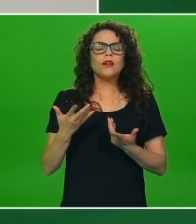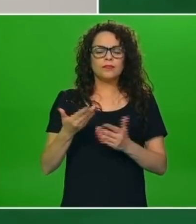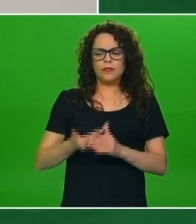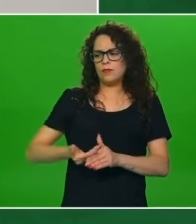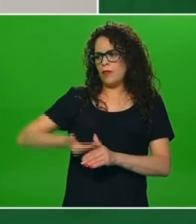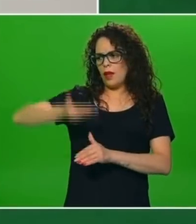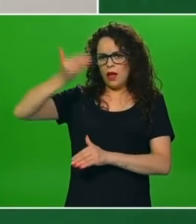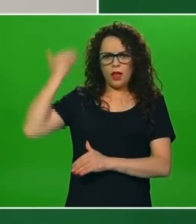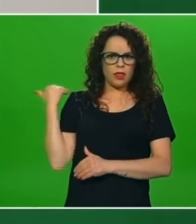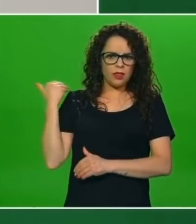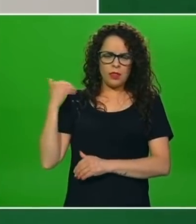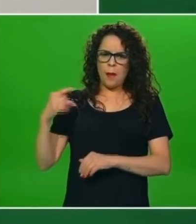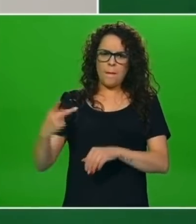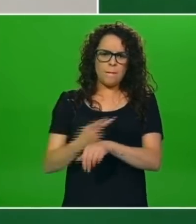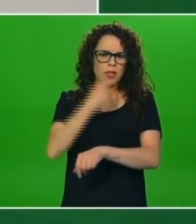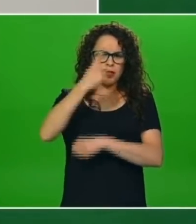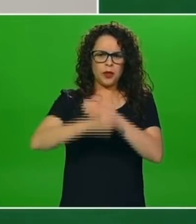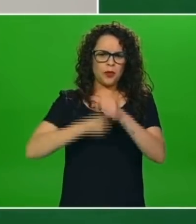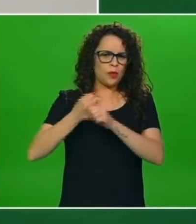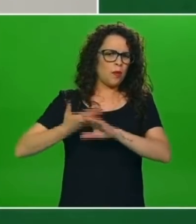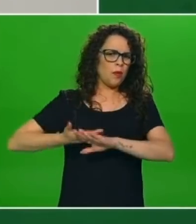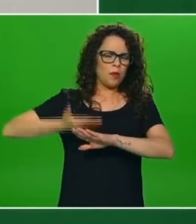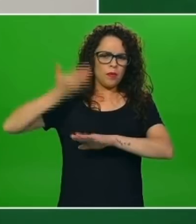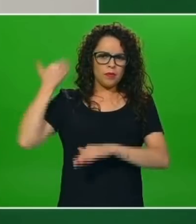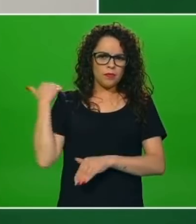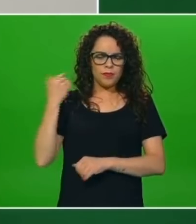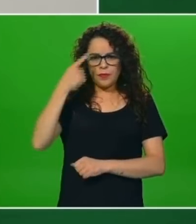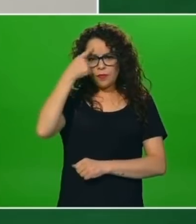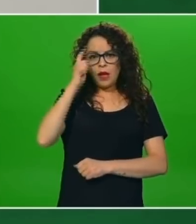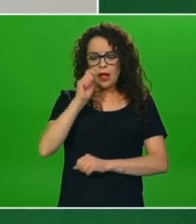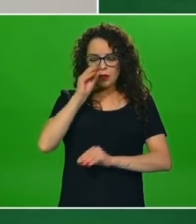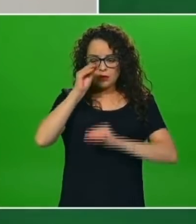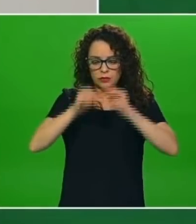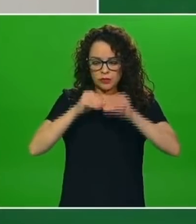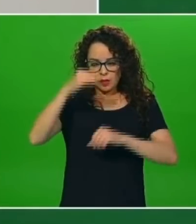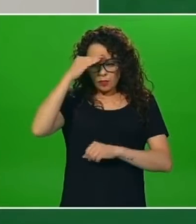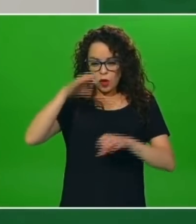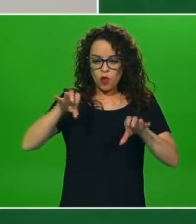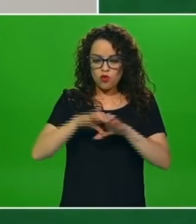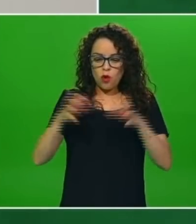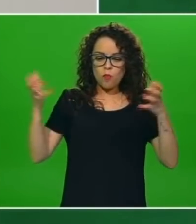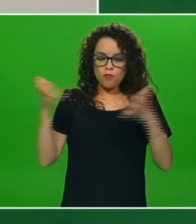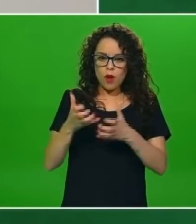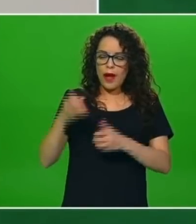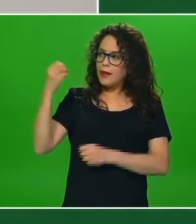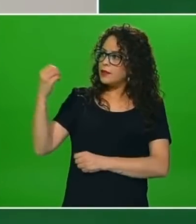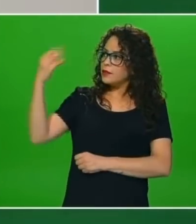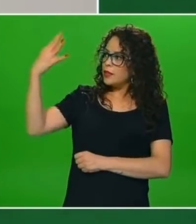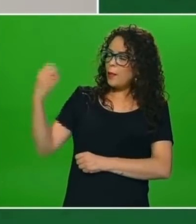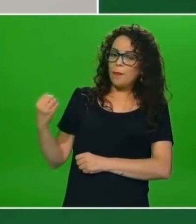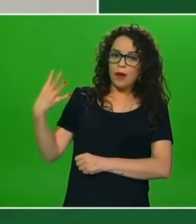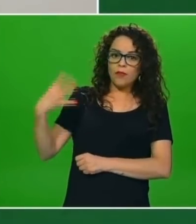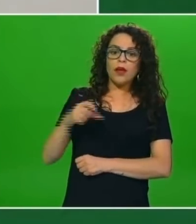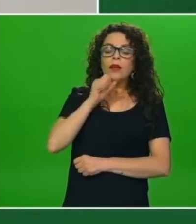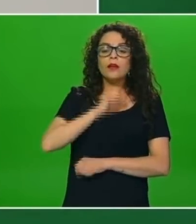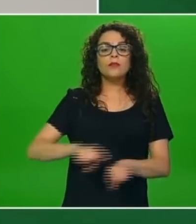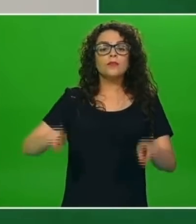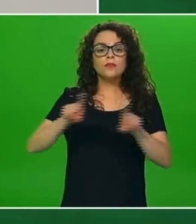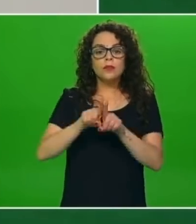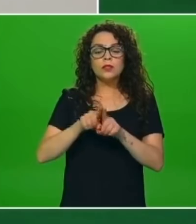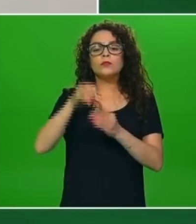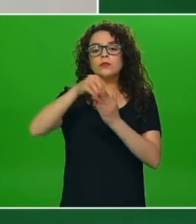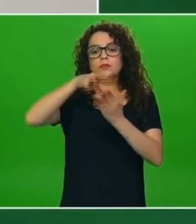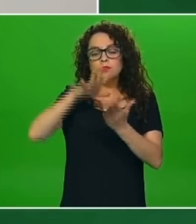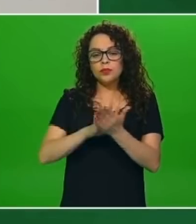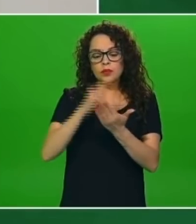desde el año pasado, no sólo como parte del diseño en sí del semáforo de riesgo, sino también está incluido dentro de los lineamientos